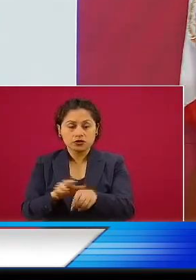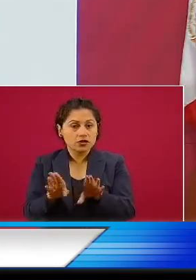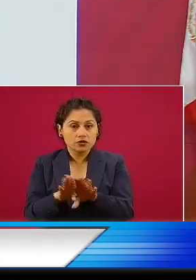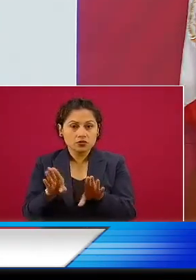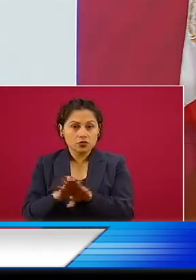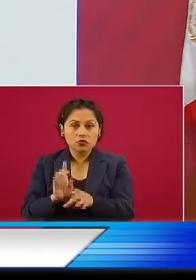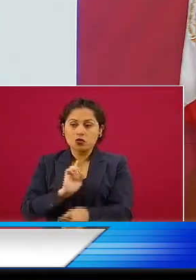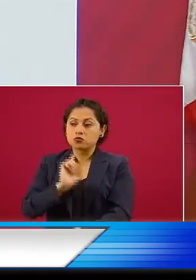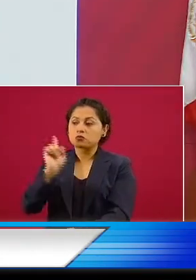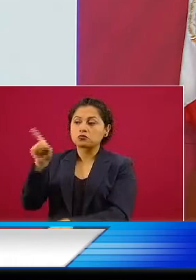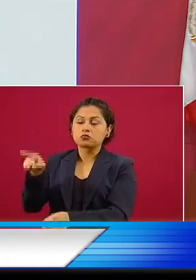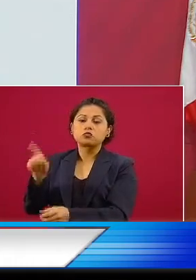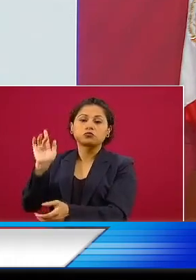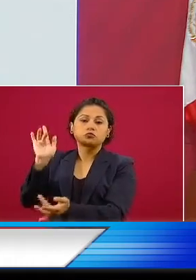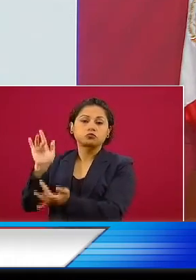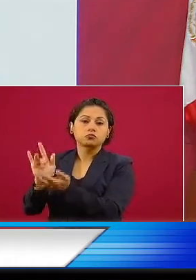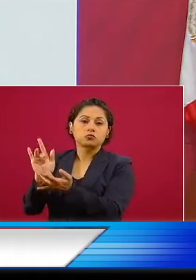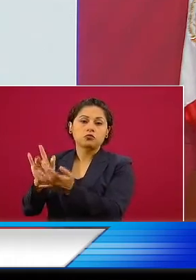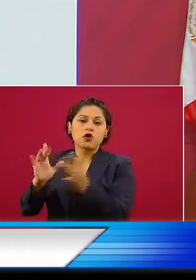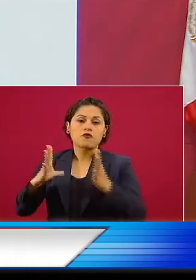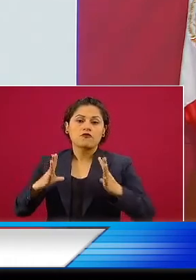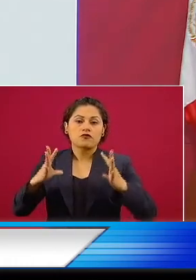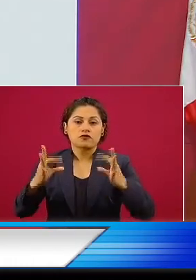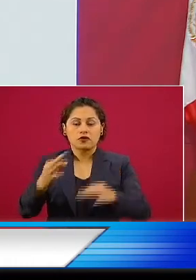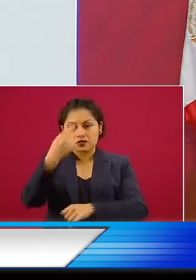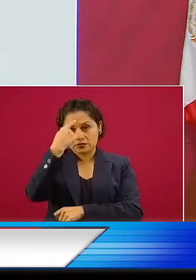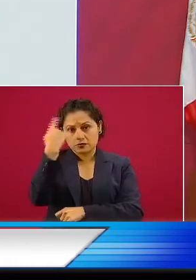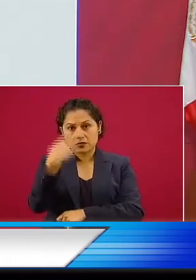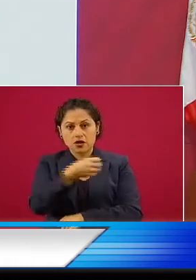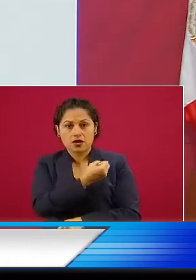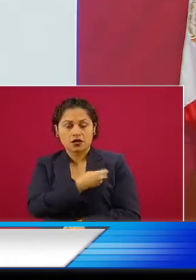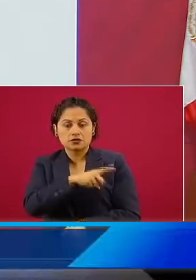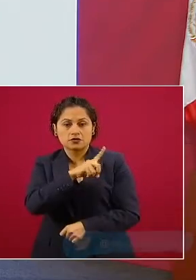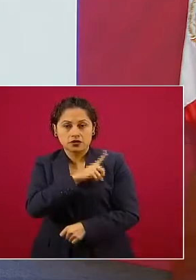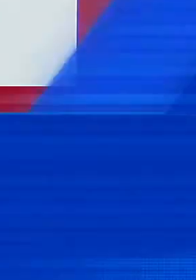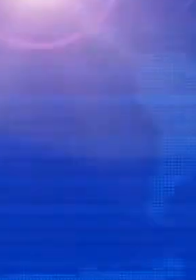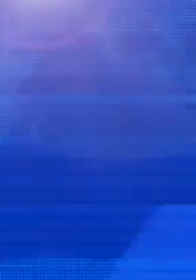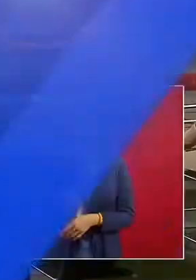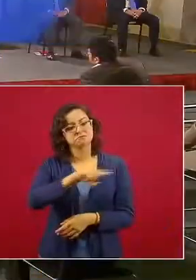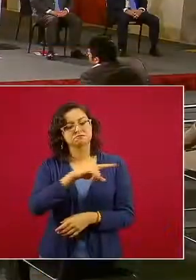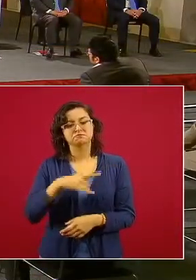toneladas de alimentos e instalaciones de bebedores en hospitales para este personal.